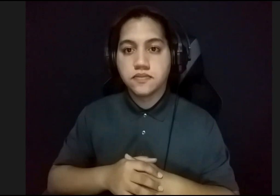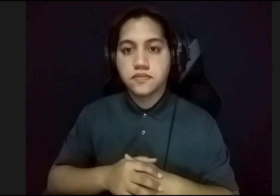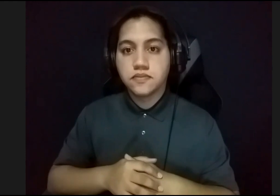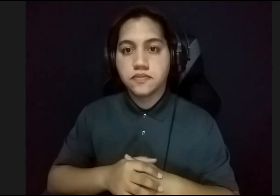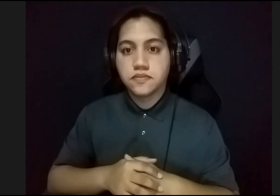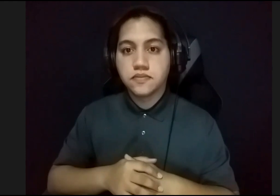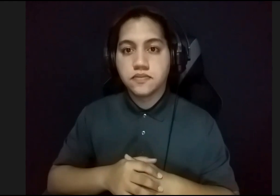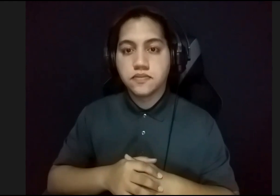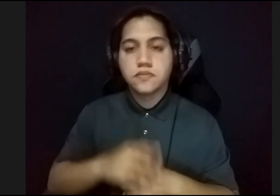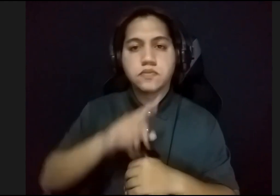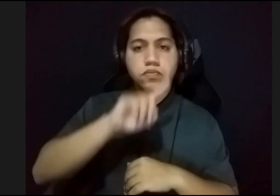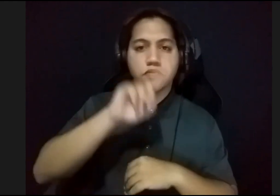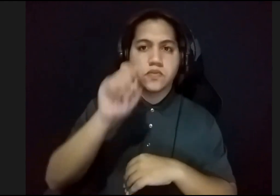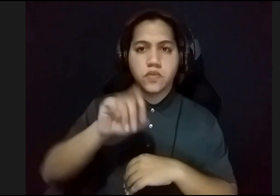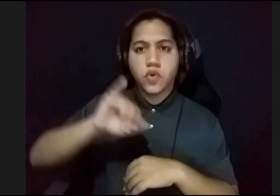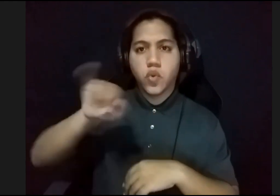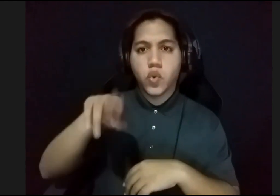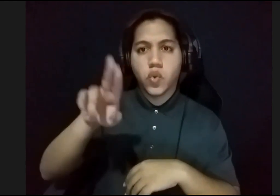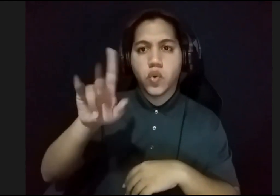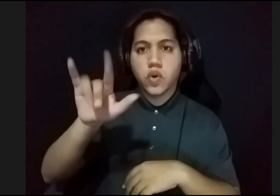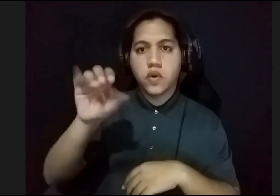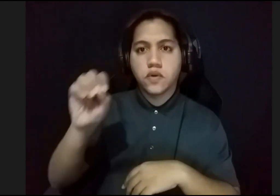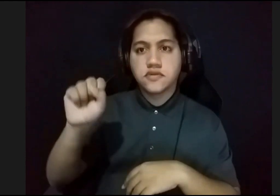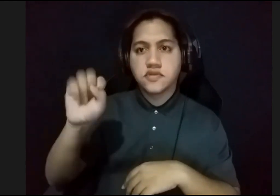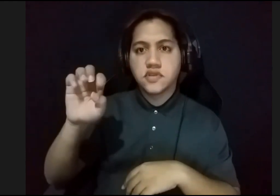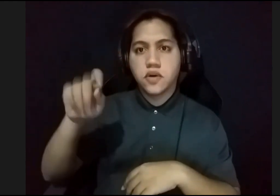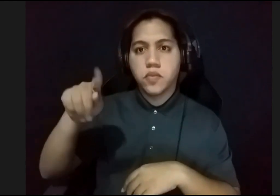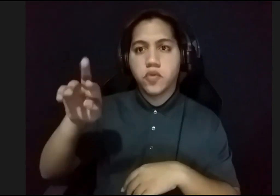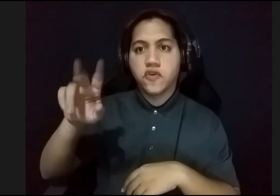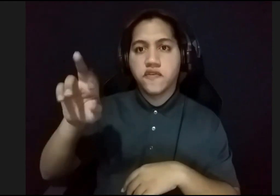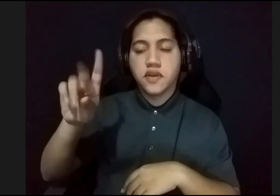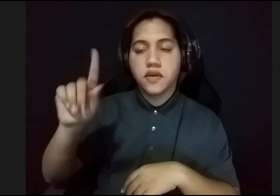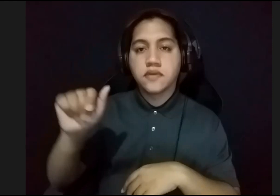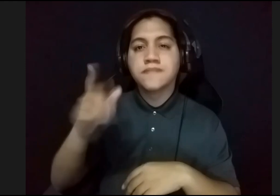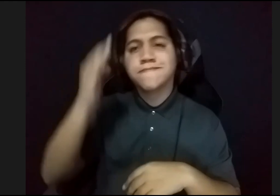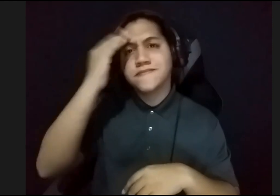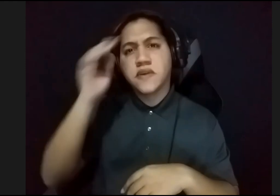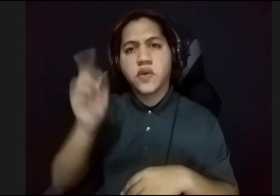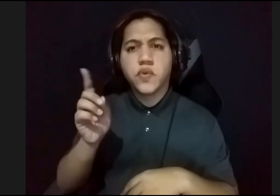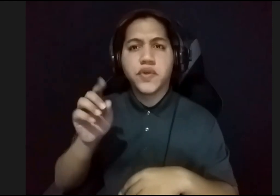Pregunta Julio Sepúlveda. ¿Sabe dónde estaba el bar La Botella?